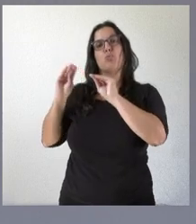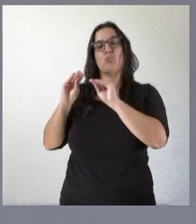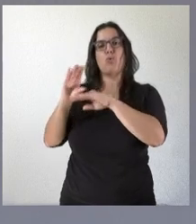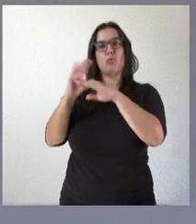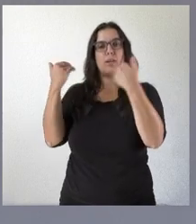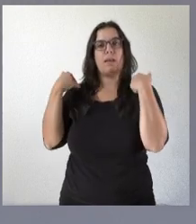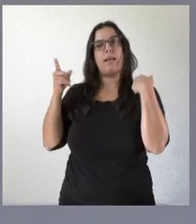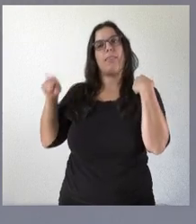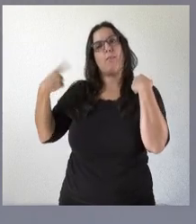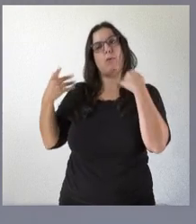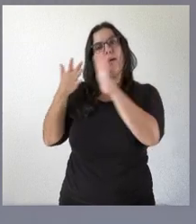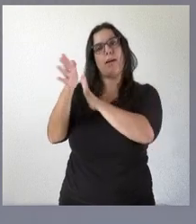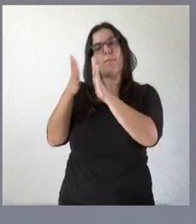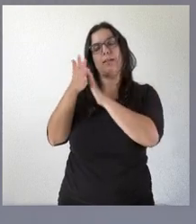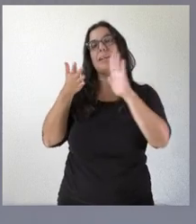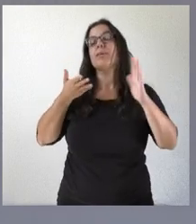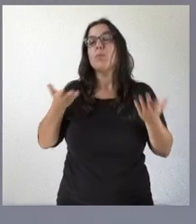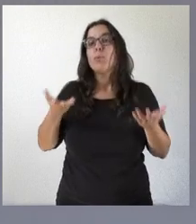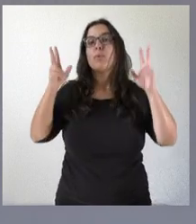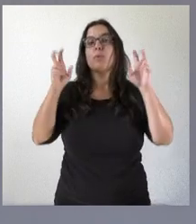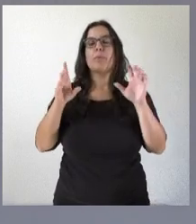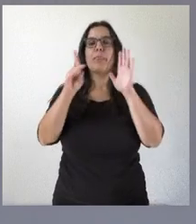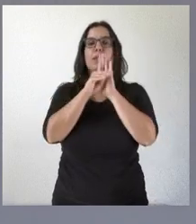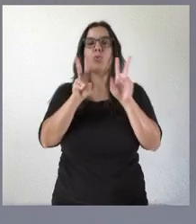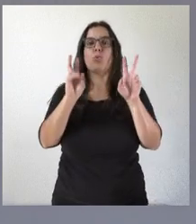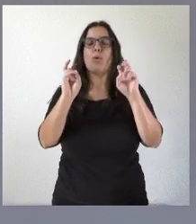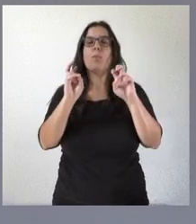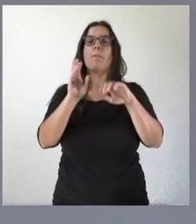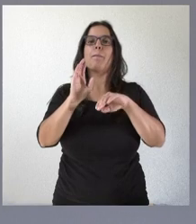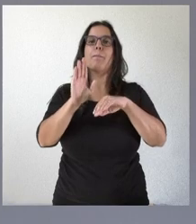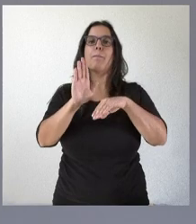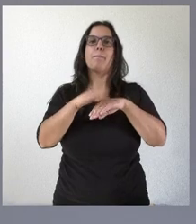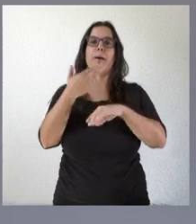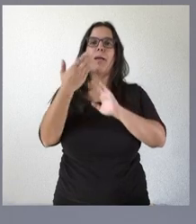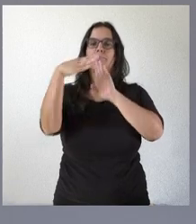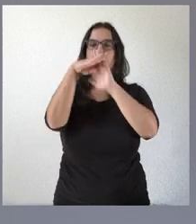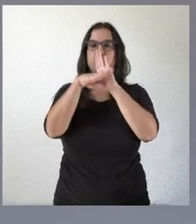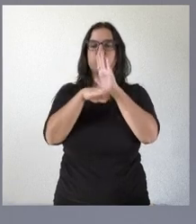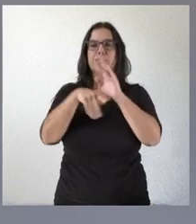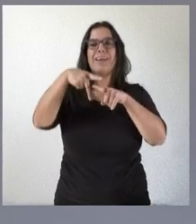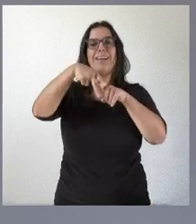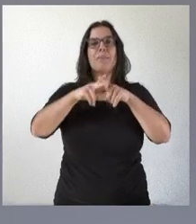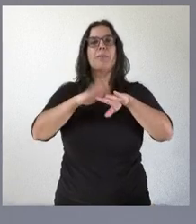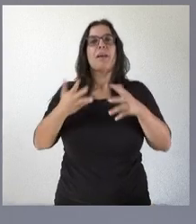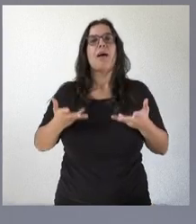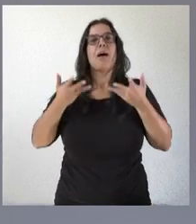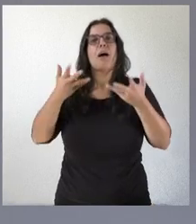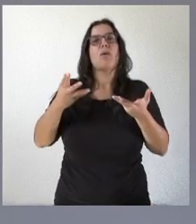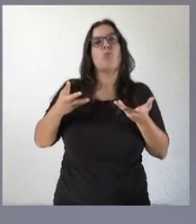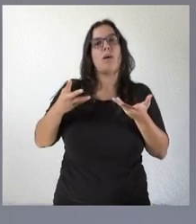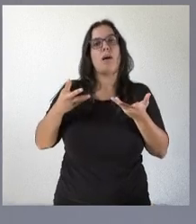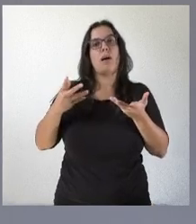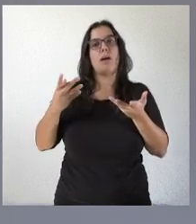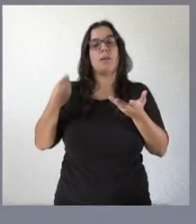explicará más adelante. Se trata del nuevo decreto por el que se establece la herramienta para ayudar a resolver las caseras